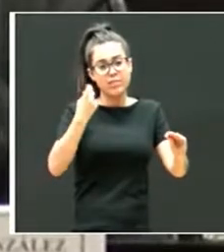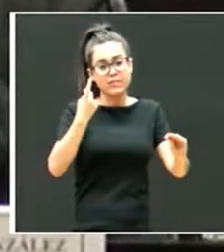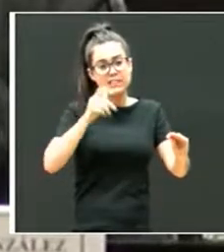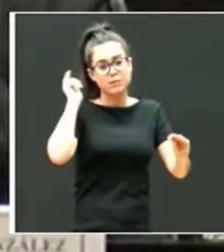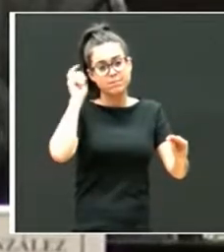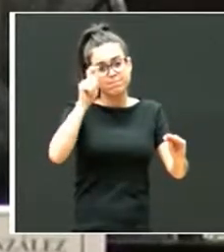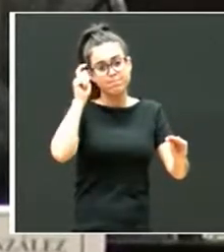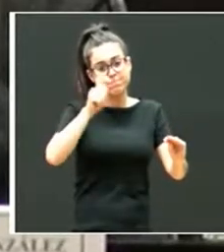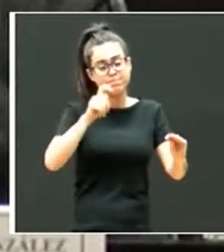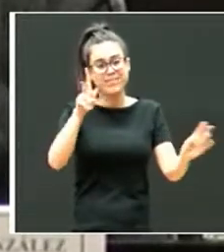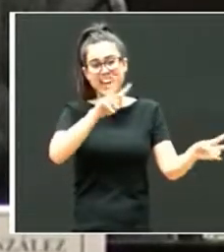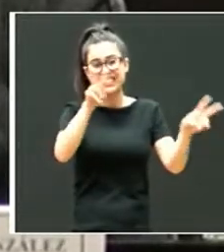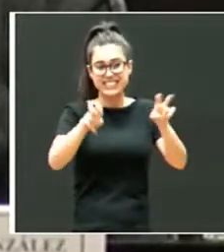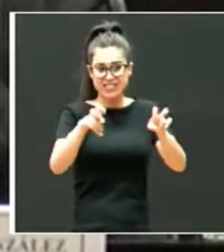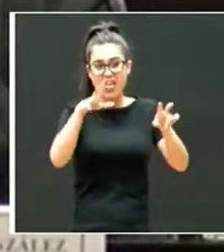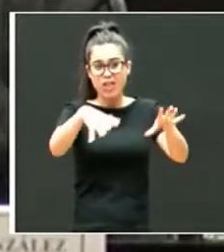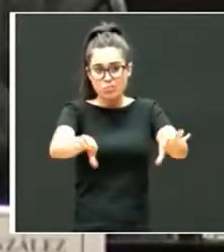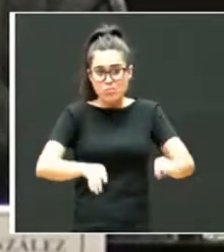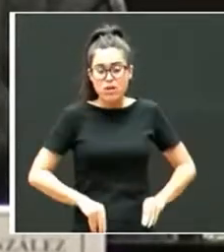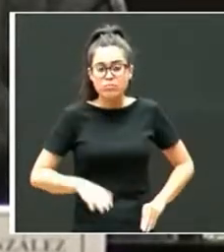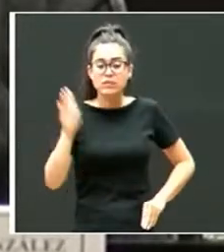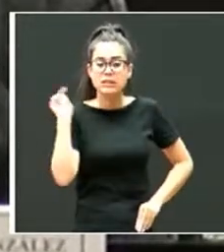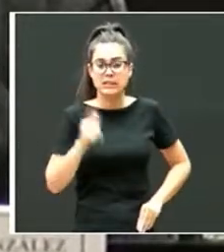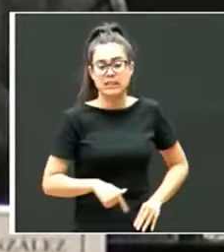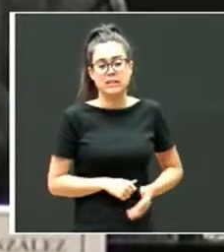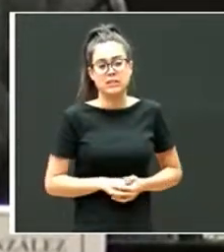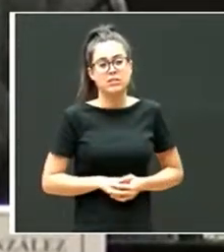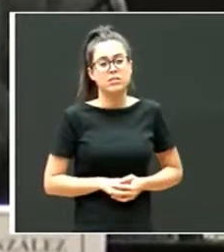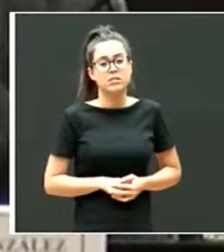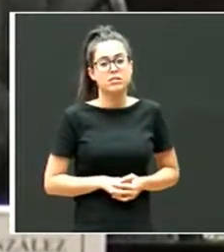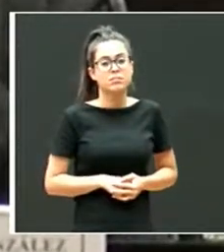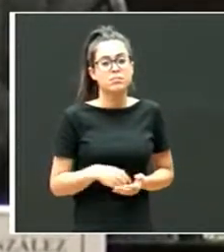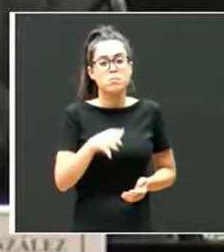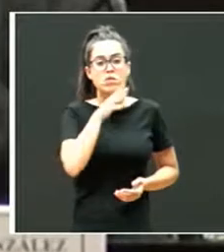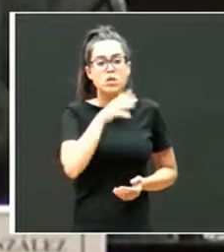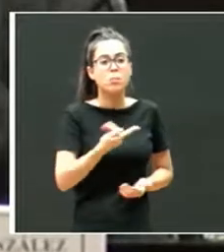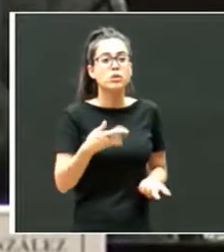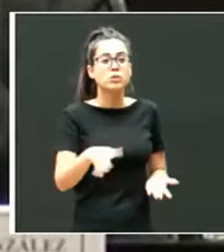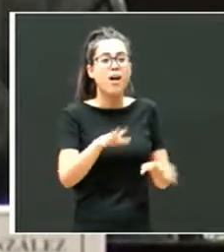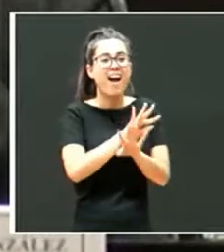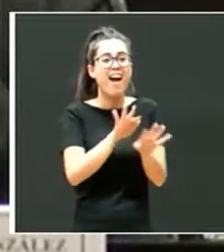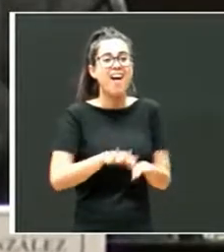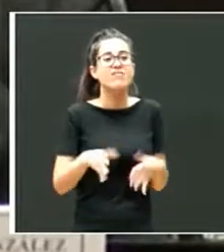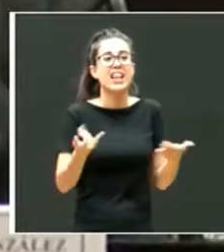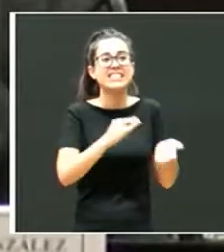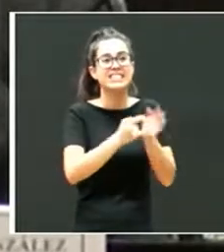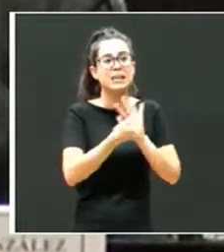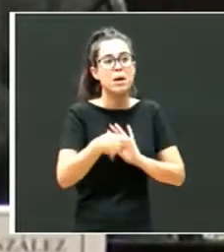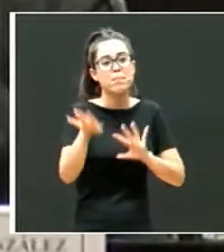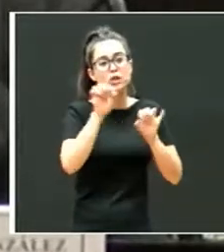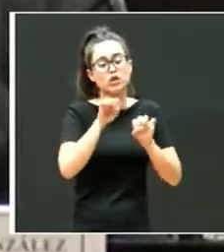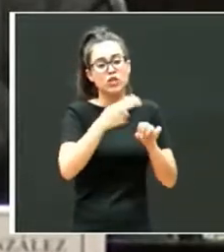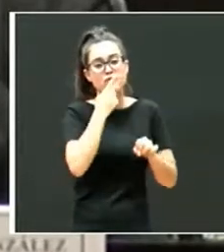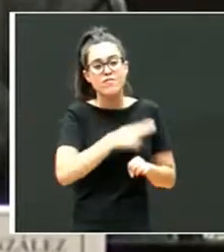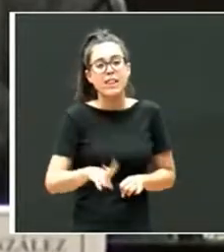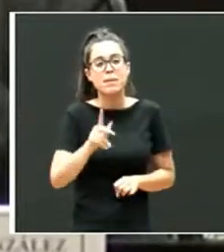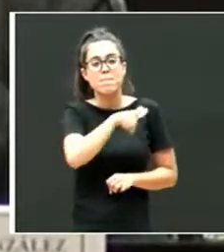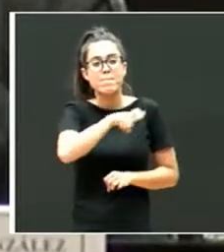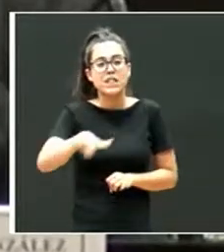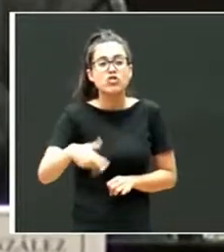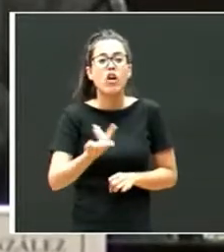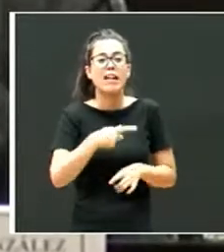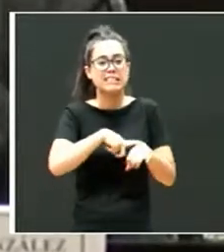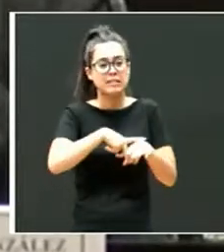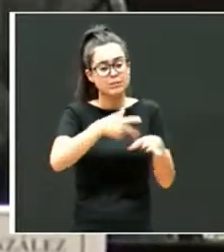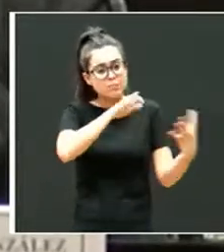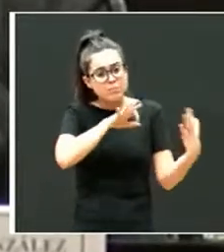la adopción y con las necesidades de los niños del sistema de protección infantil porque muchas de las